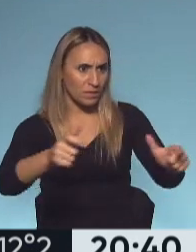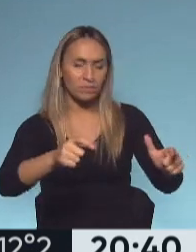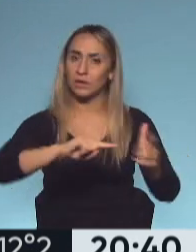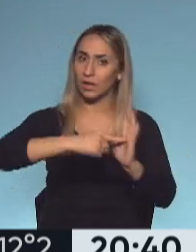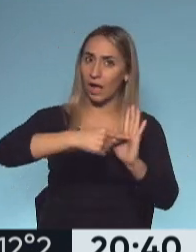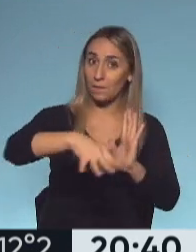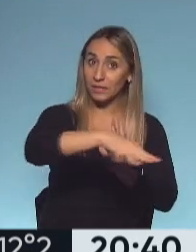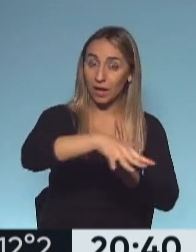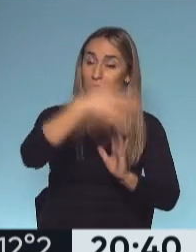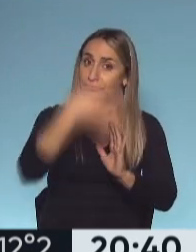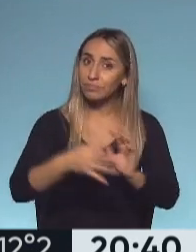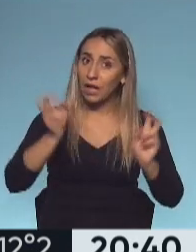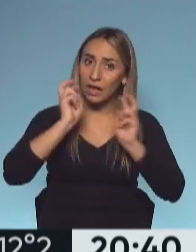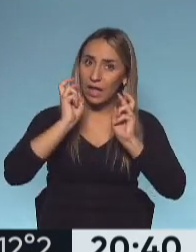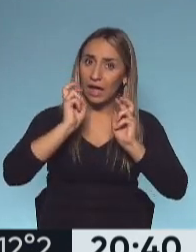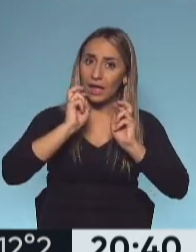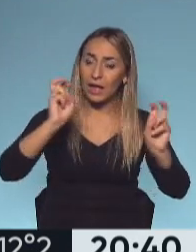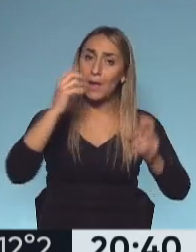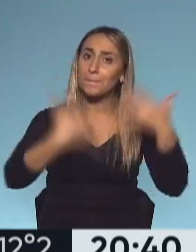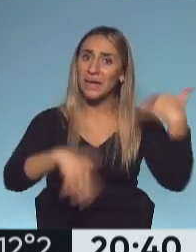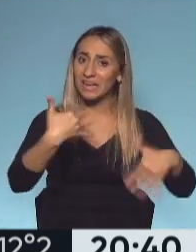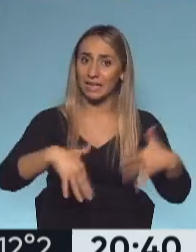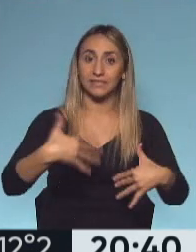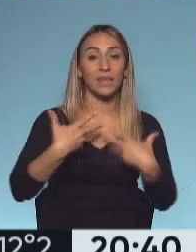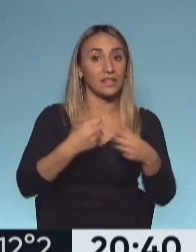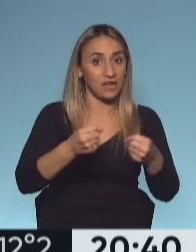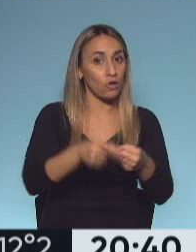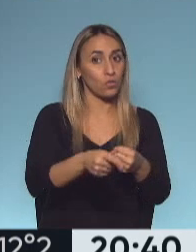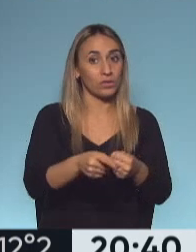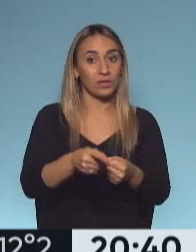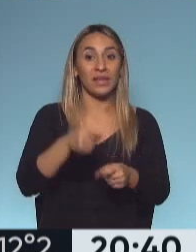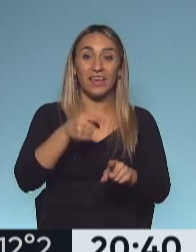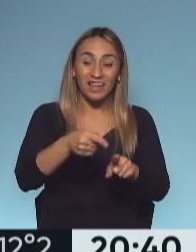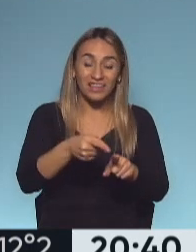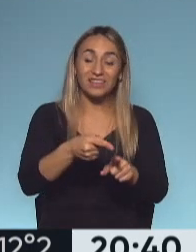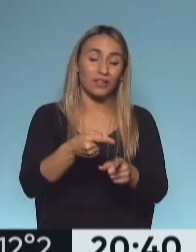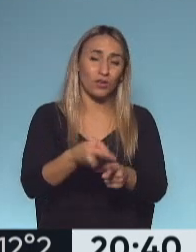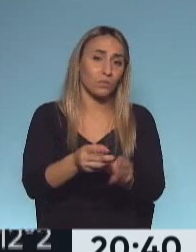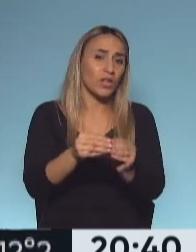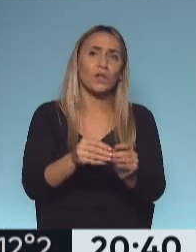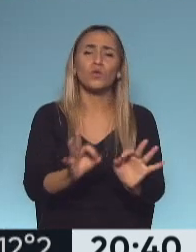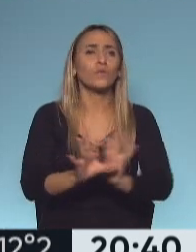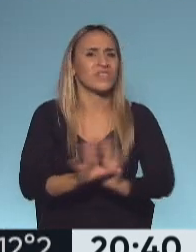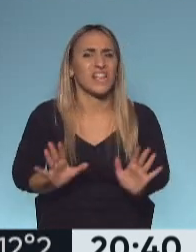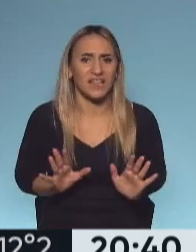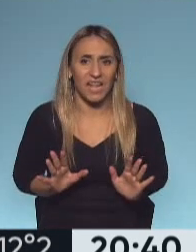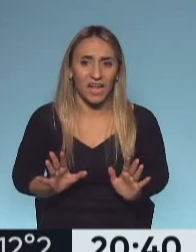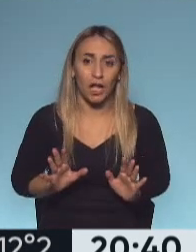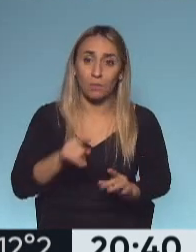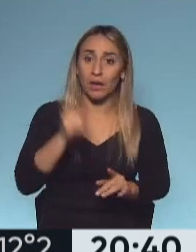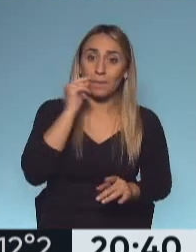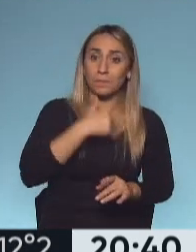está en emergencia sanitaria y que esta es una causal más que suficiente como para que los padres